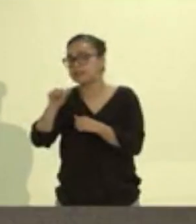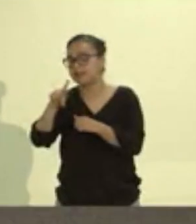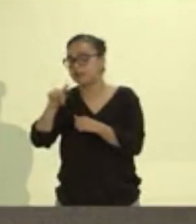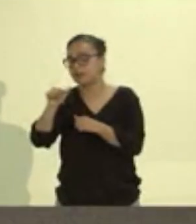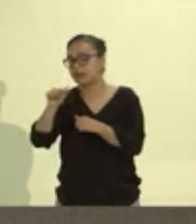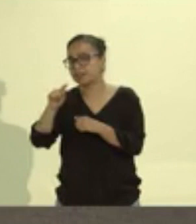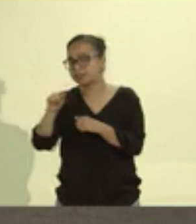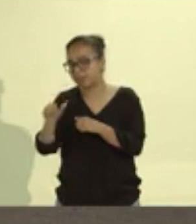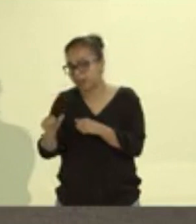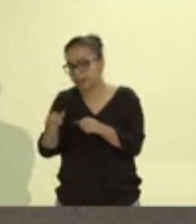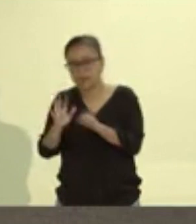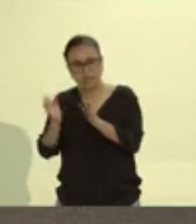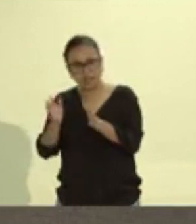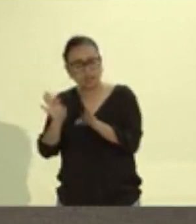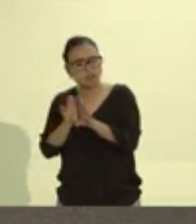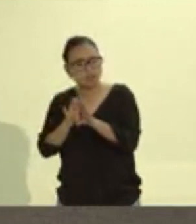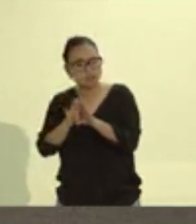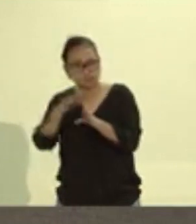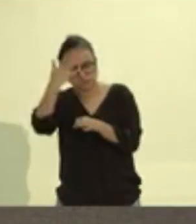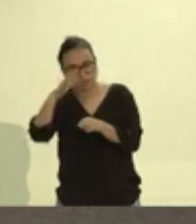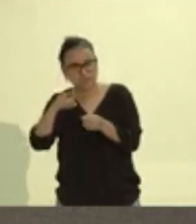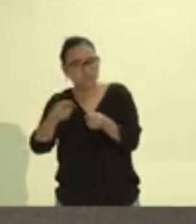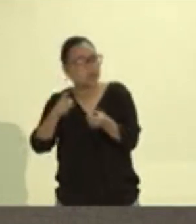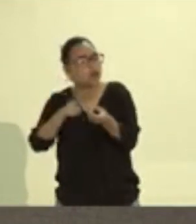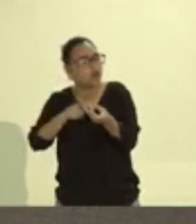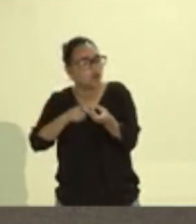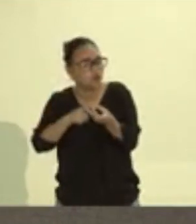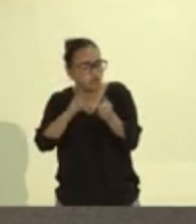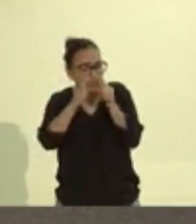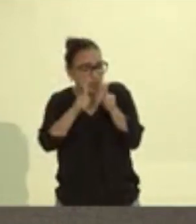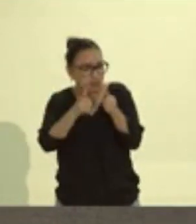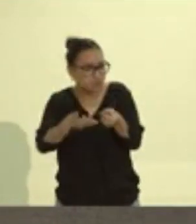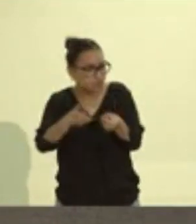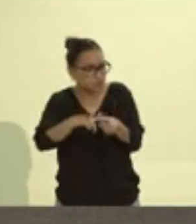imágenes de Juanma Moreno, José Luis Vázquez, Noticieros Canal 7.